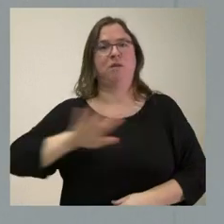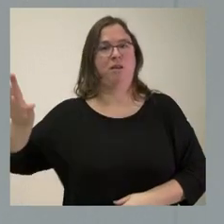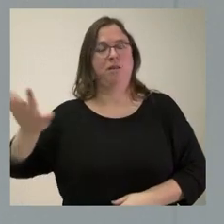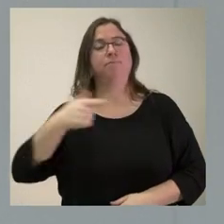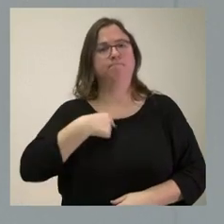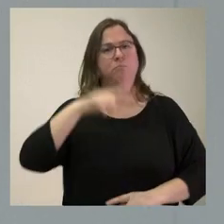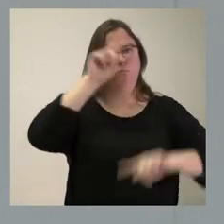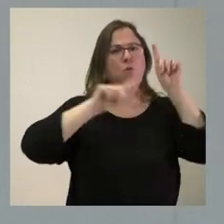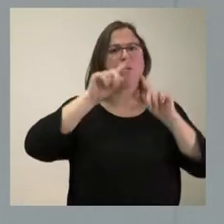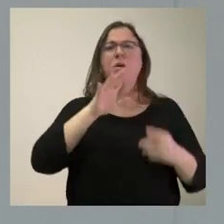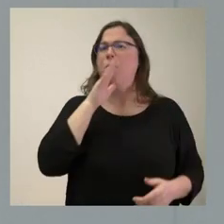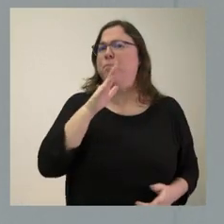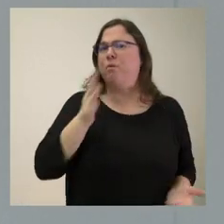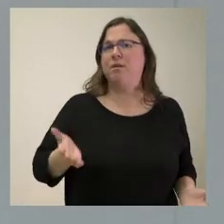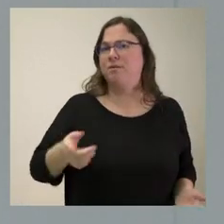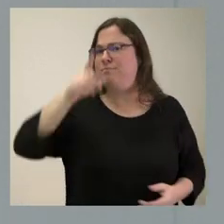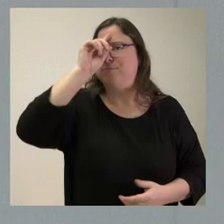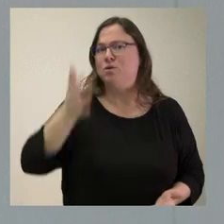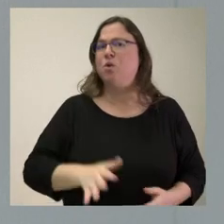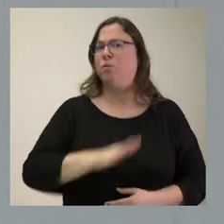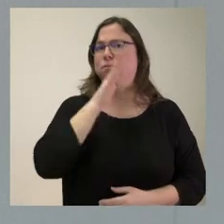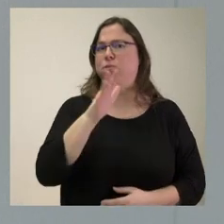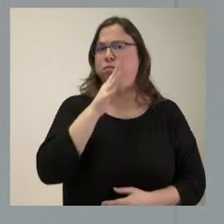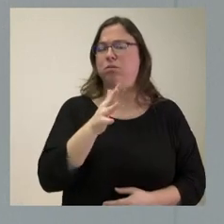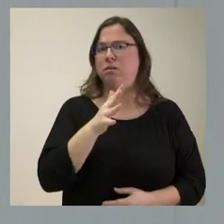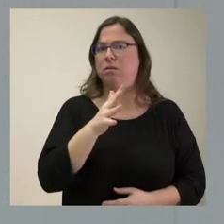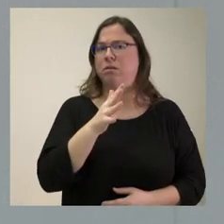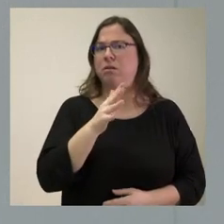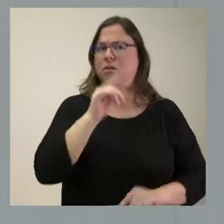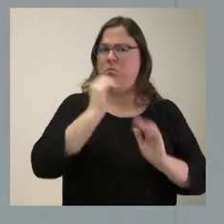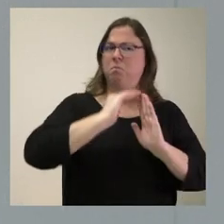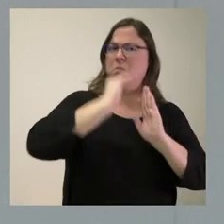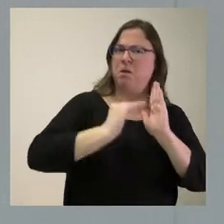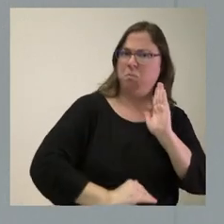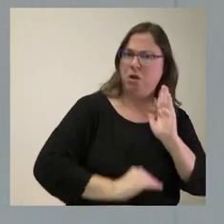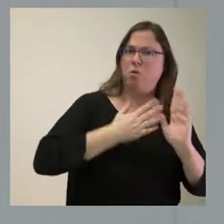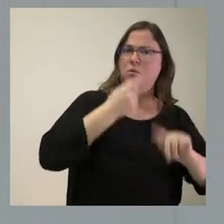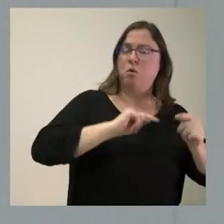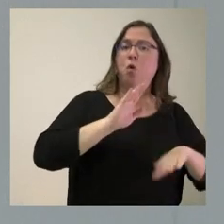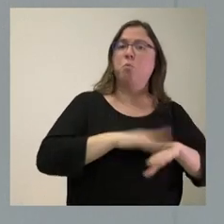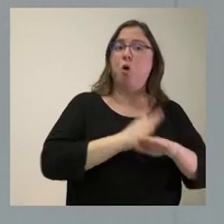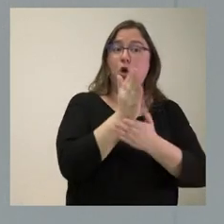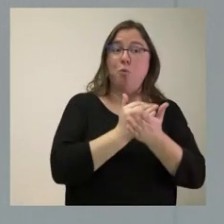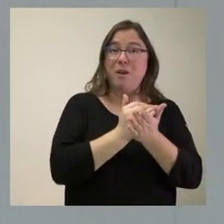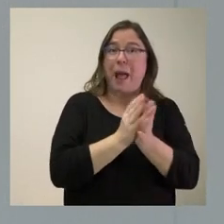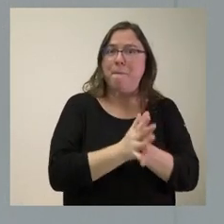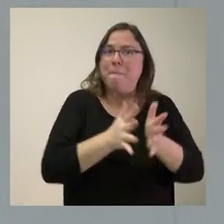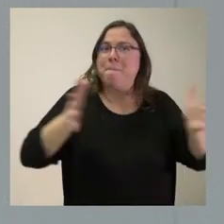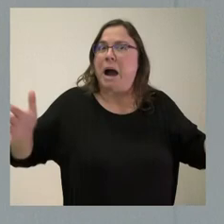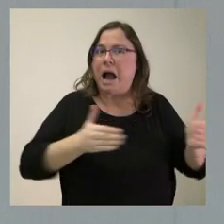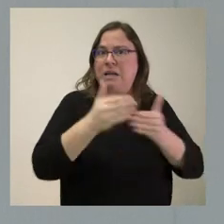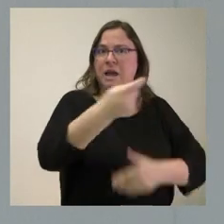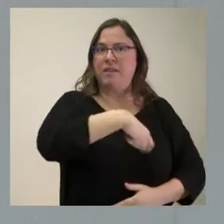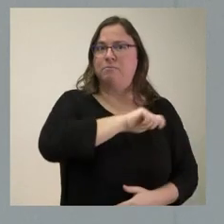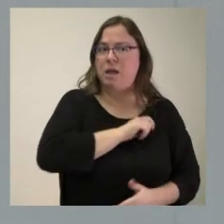preocupa, porque no encontramos motivos por el cual esto sea así. No encontramos motivos para que la comunidad más extensa de España,